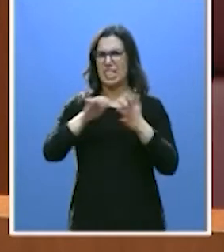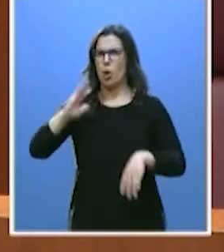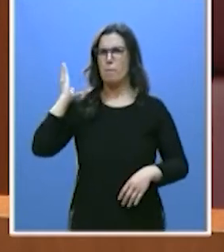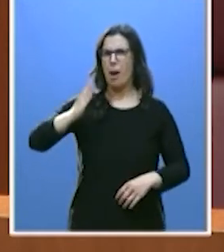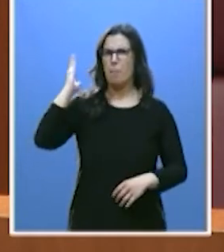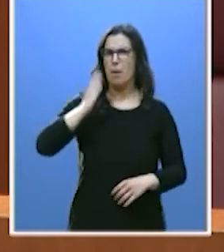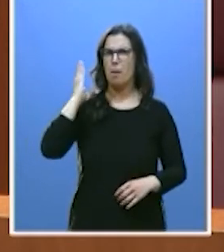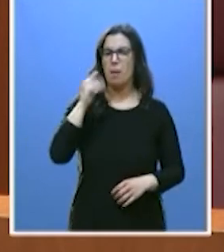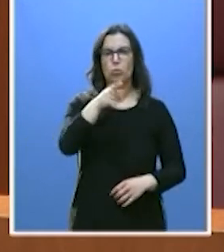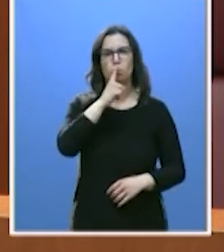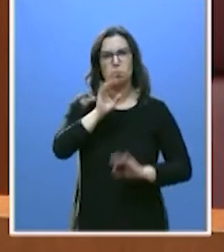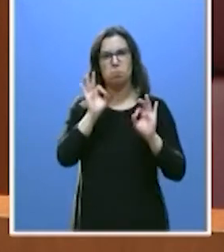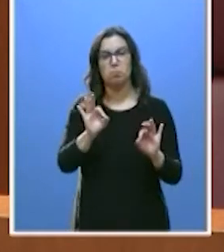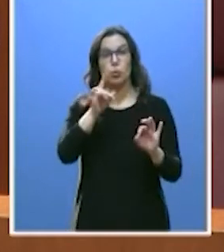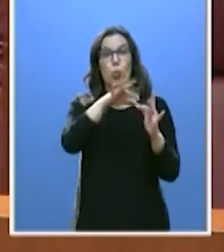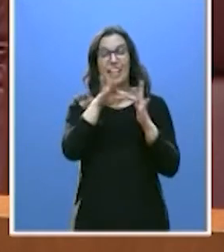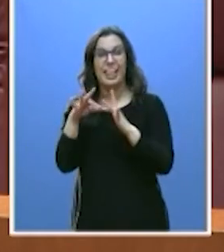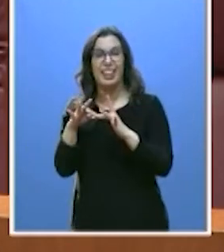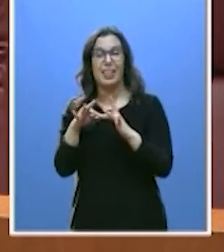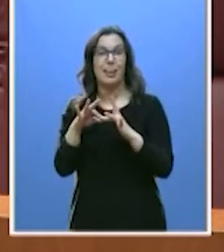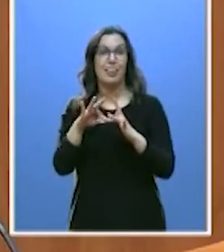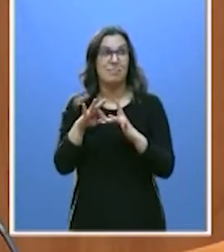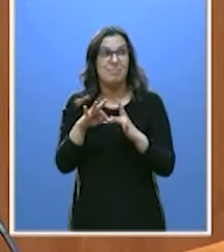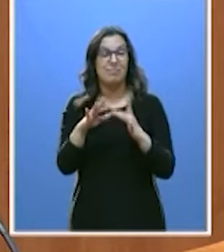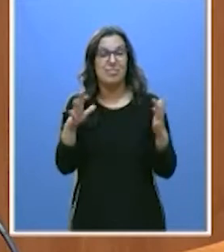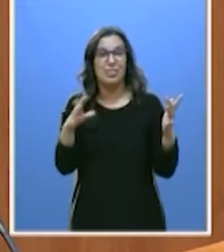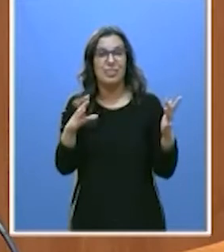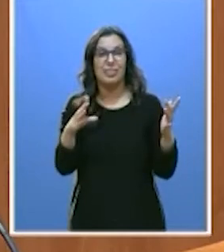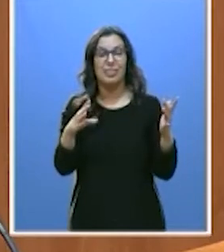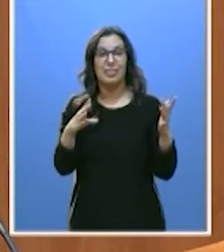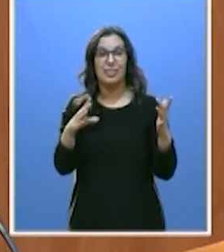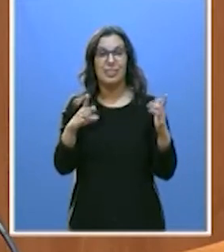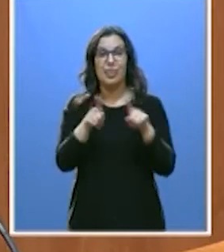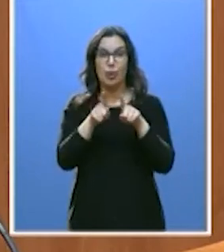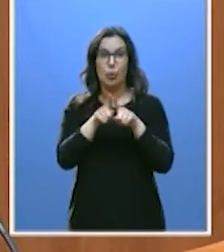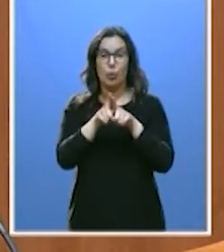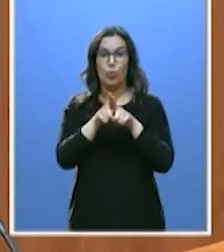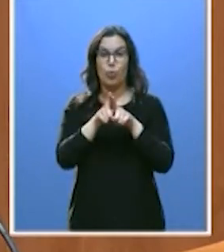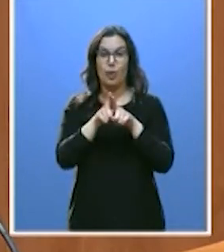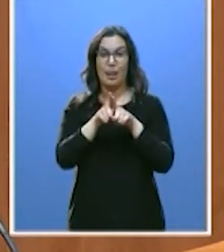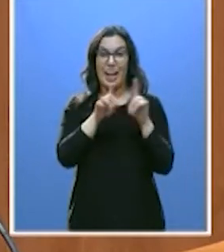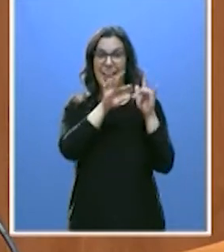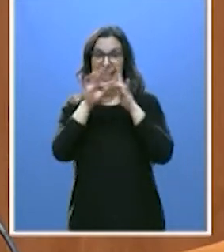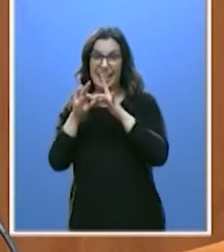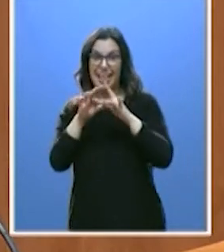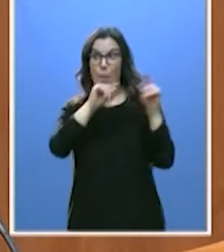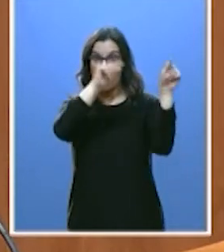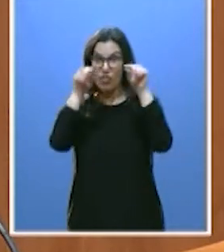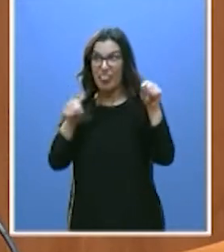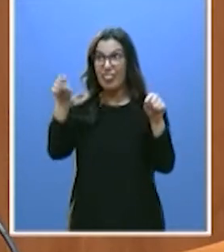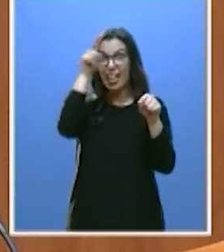líder que ni siquiera es capaz, ni siquiera es capaz, de aunar las voces de sus líderes provinciales.